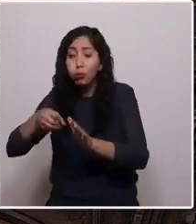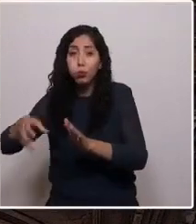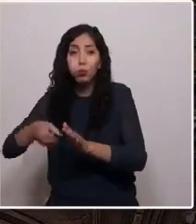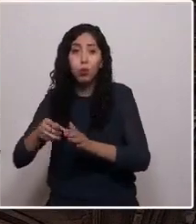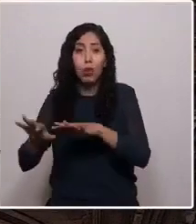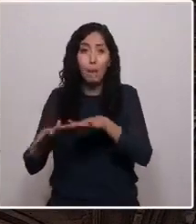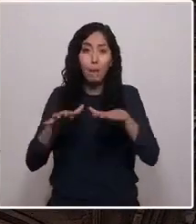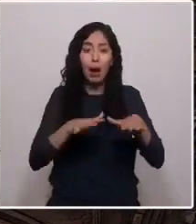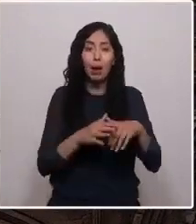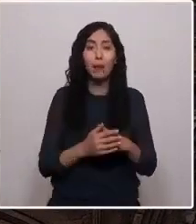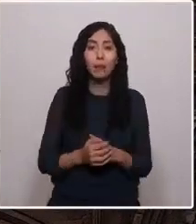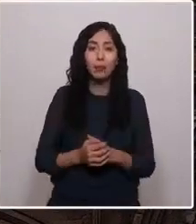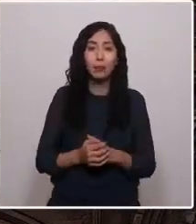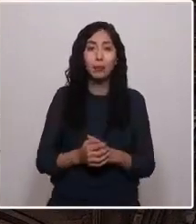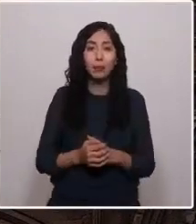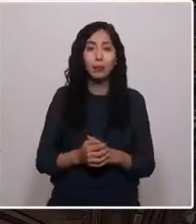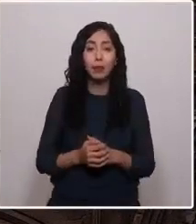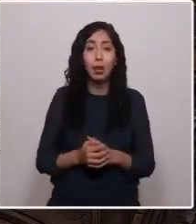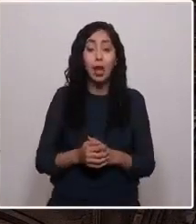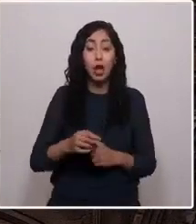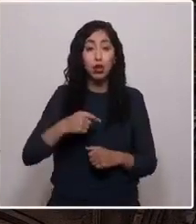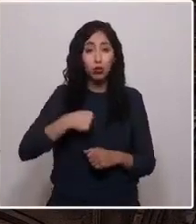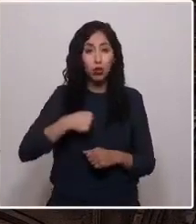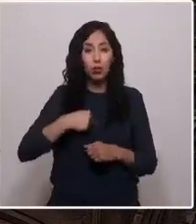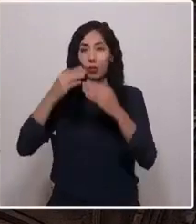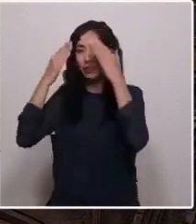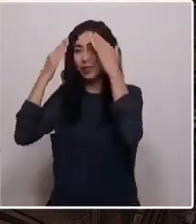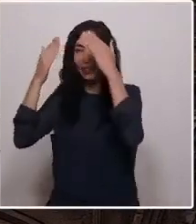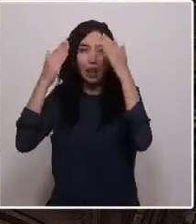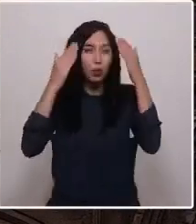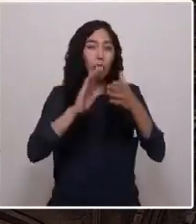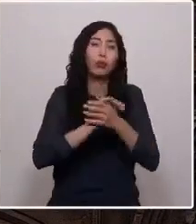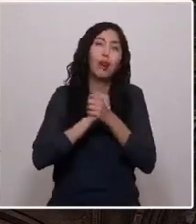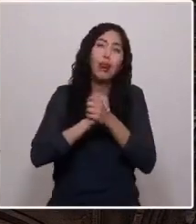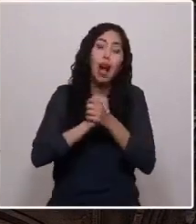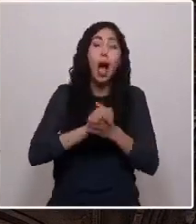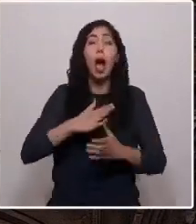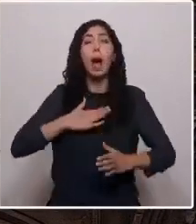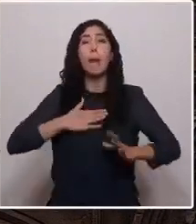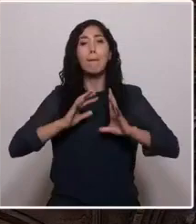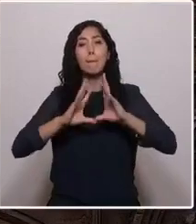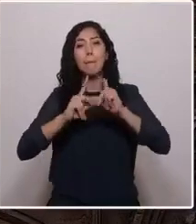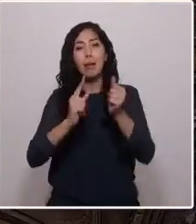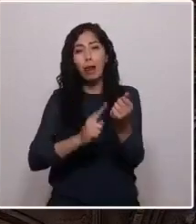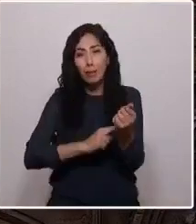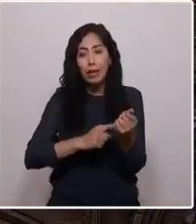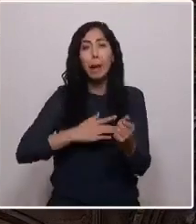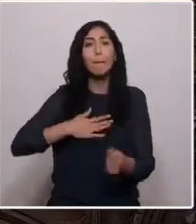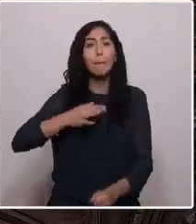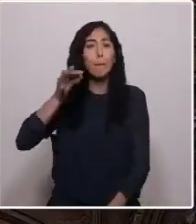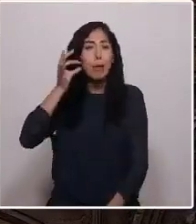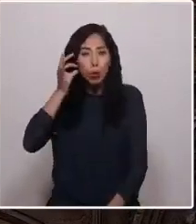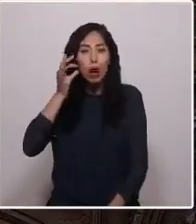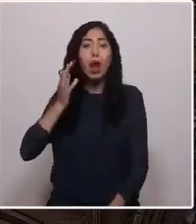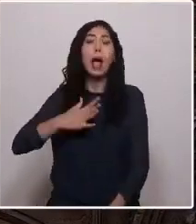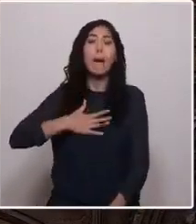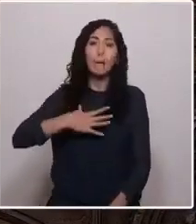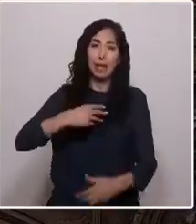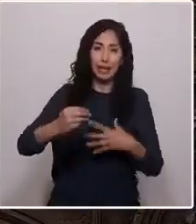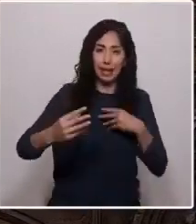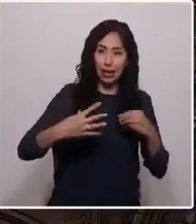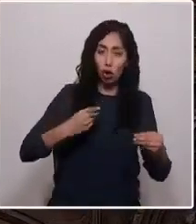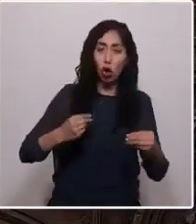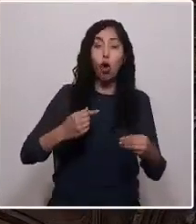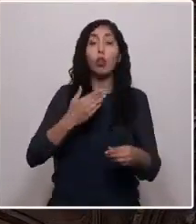Desde este hemiciclo le envío un saludo fraterno, a mi familia, a mi mujer, a mis hijos. Junto con ella